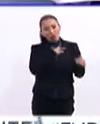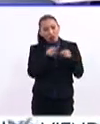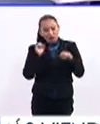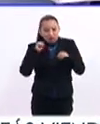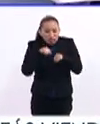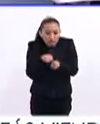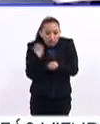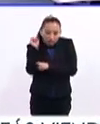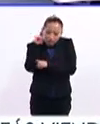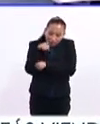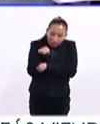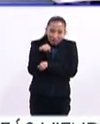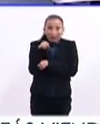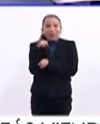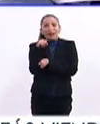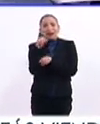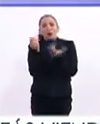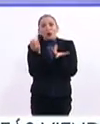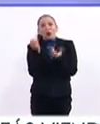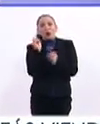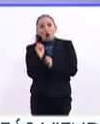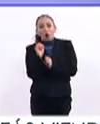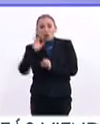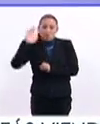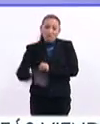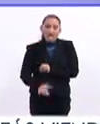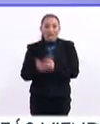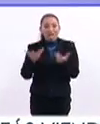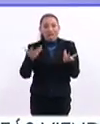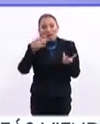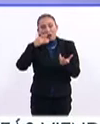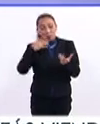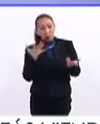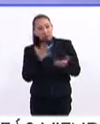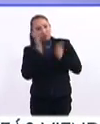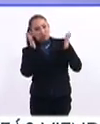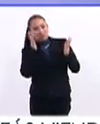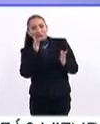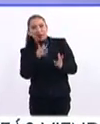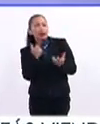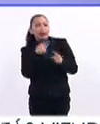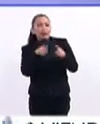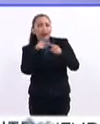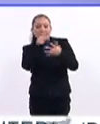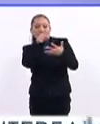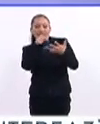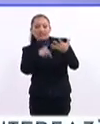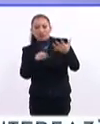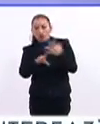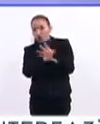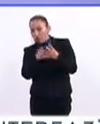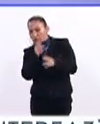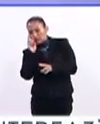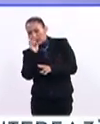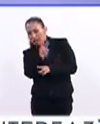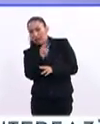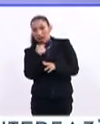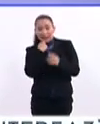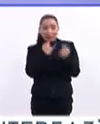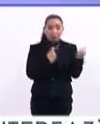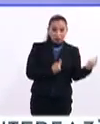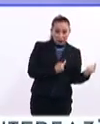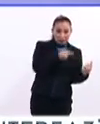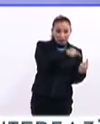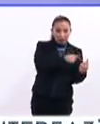jorobarse, de repente dar manoteos de forma inesperada, de fin, una serie de características o los menores de siete